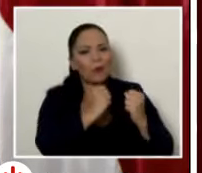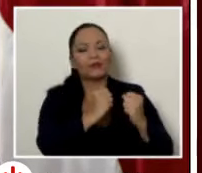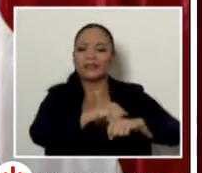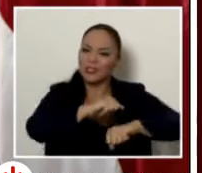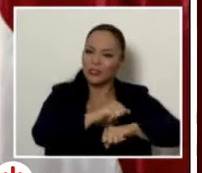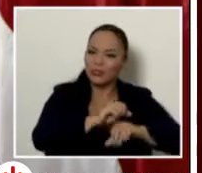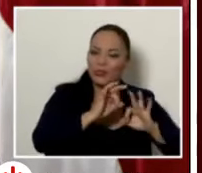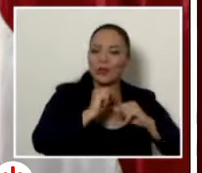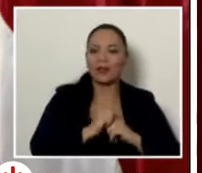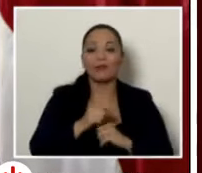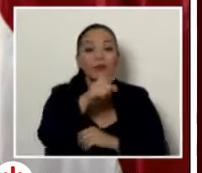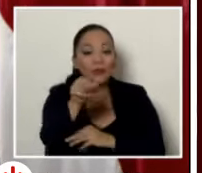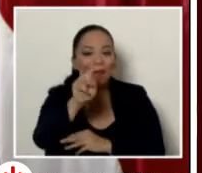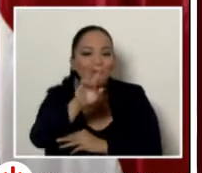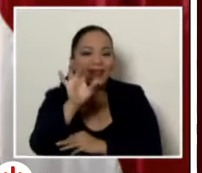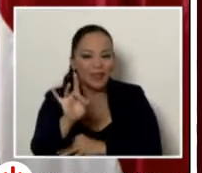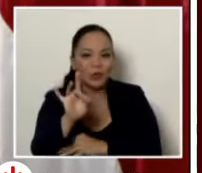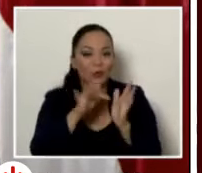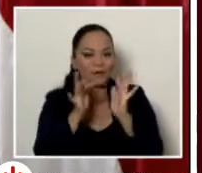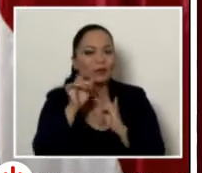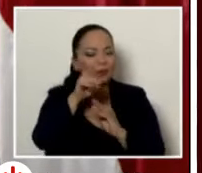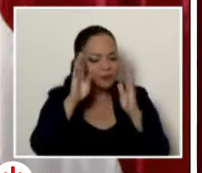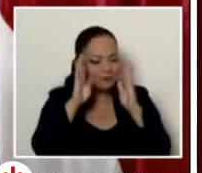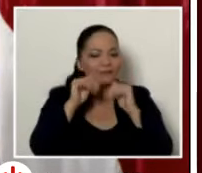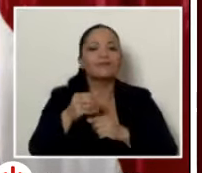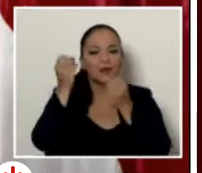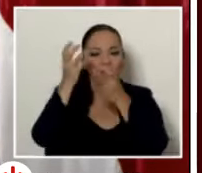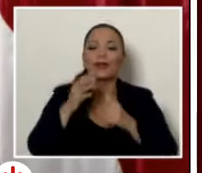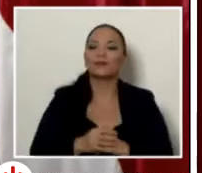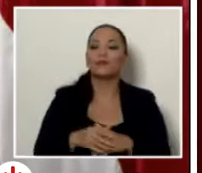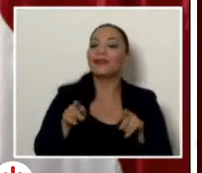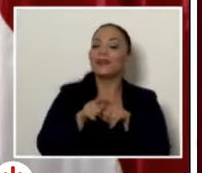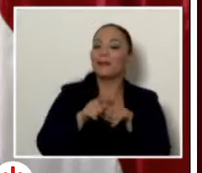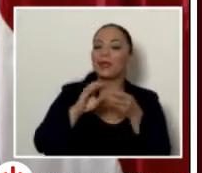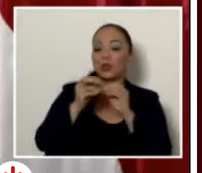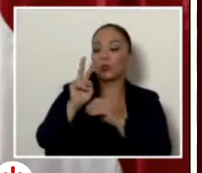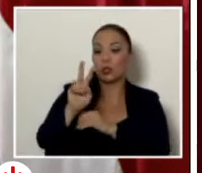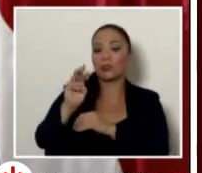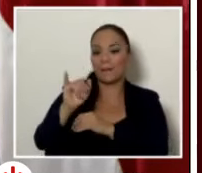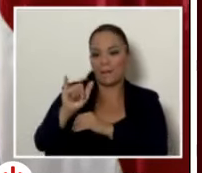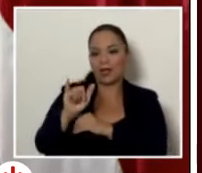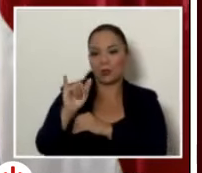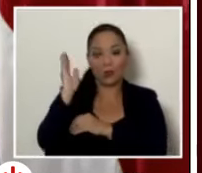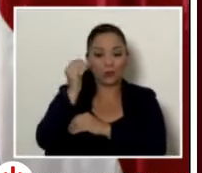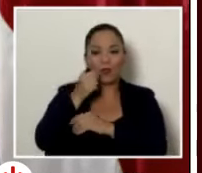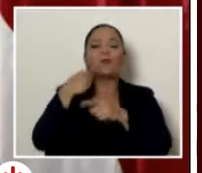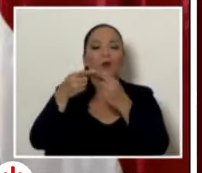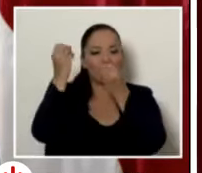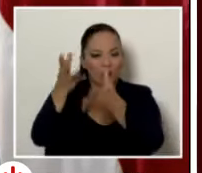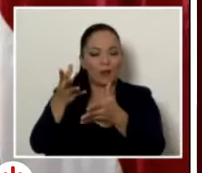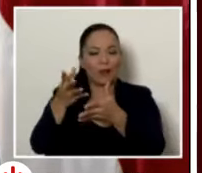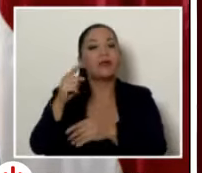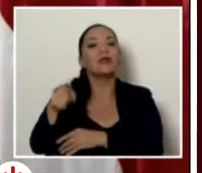sintonizados el 28. Lo voy a mencionar en el mensaje del 2 de mayo del pueblo de Costa Rica y en la próxima conferencia de